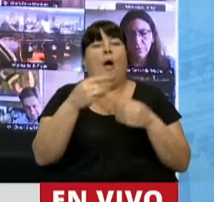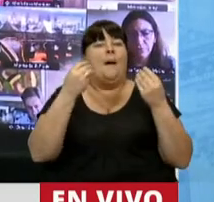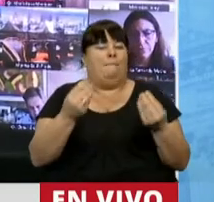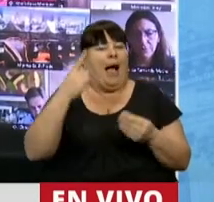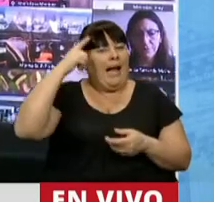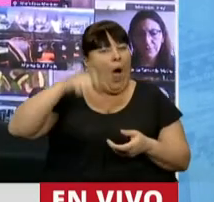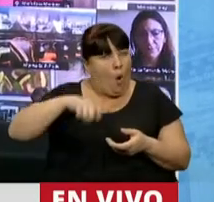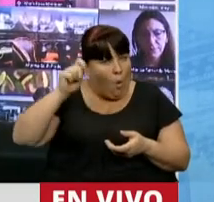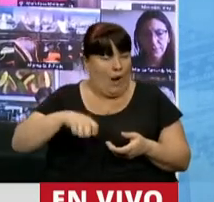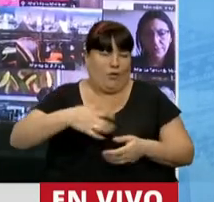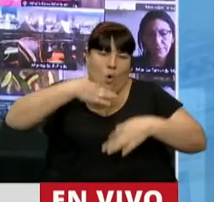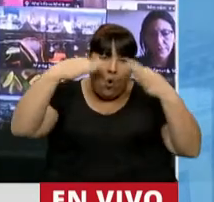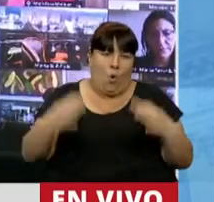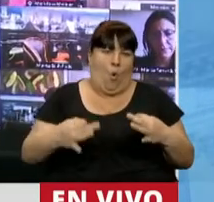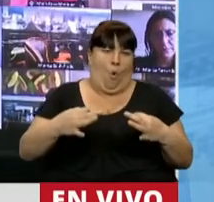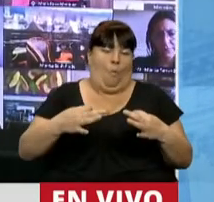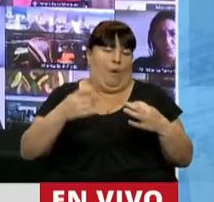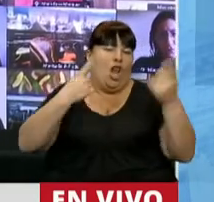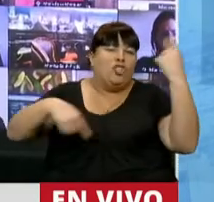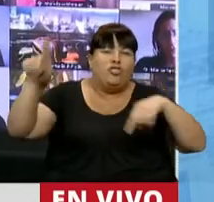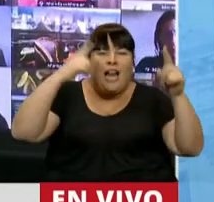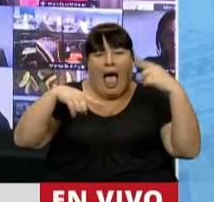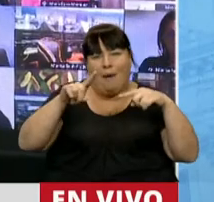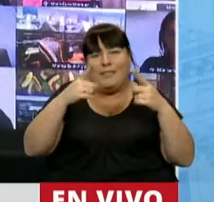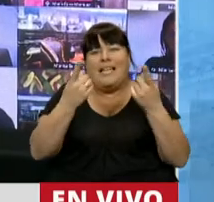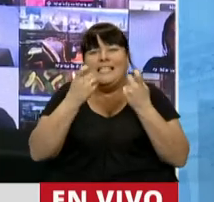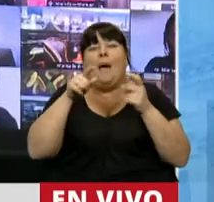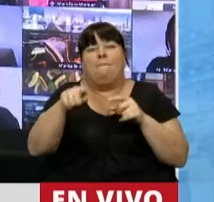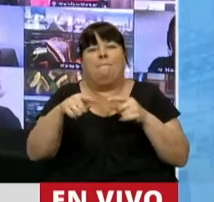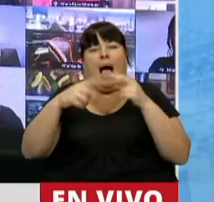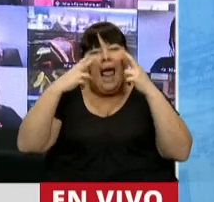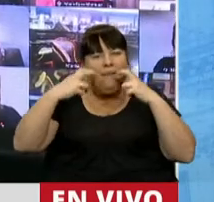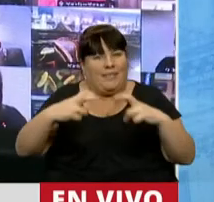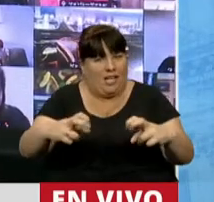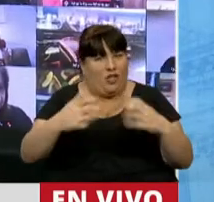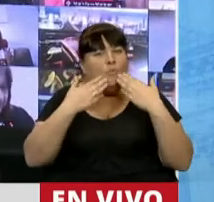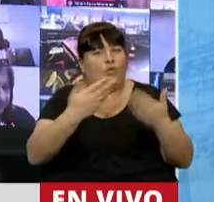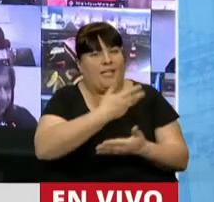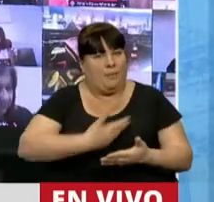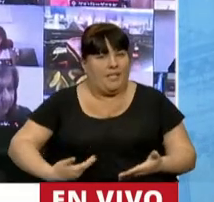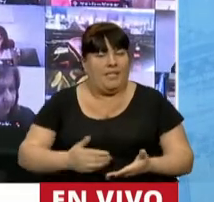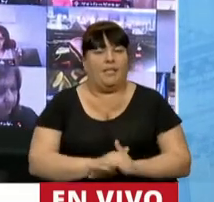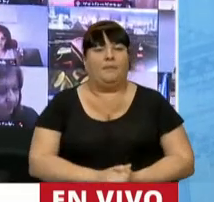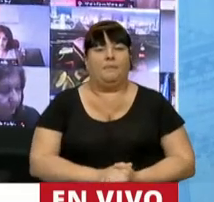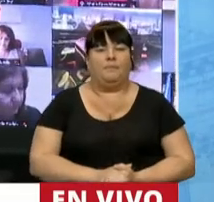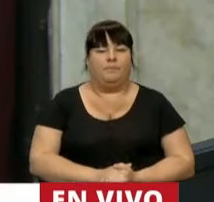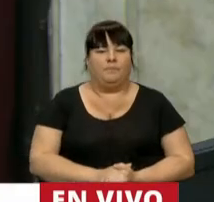manera que el juez pueda cumplir con todas las diligencias que entienda necesarias para el avance de la causa. Muchas gracias, Presidente.